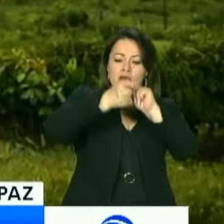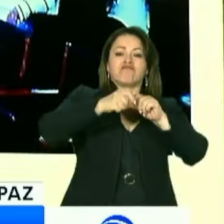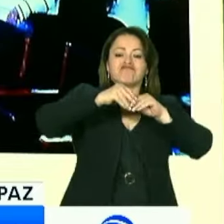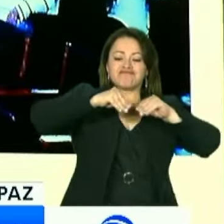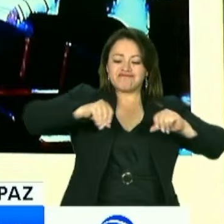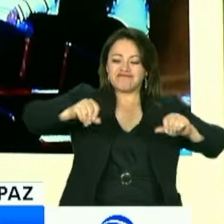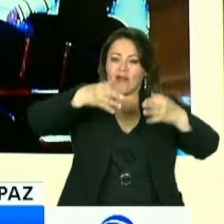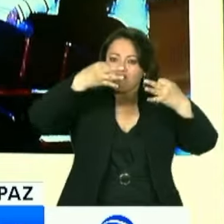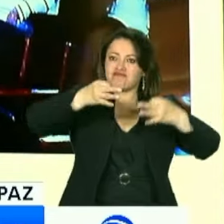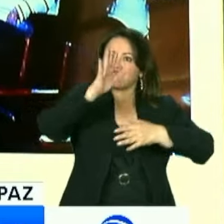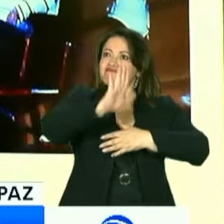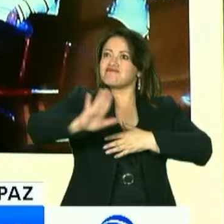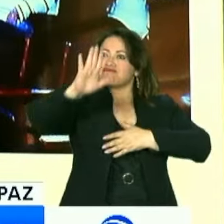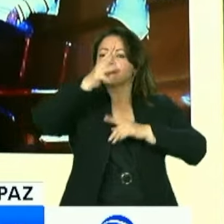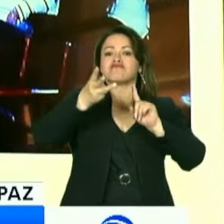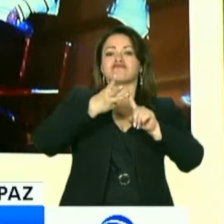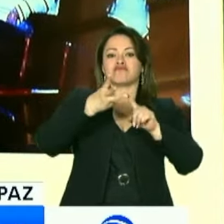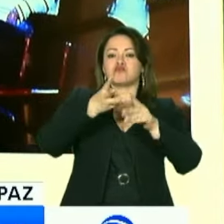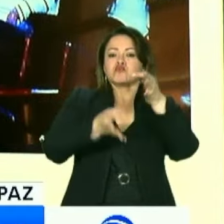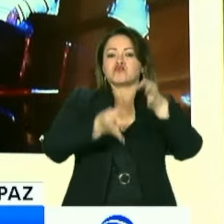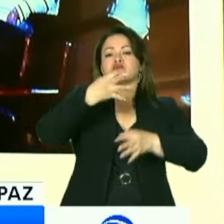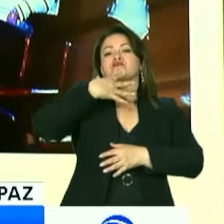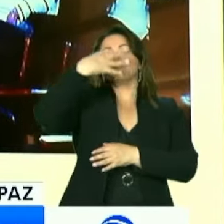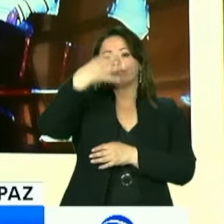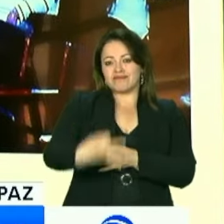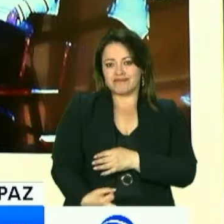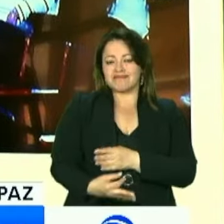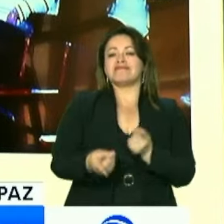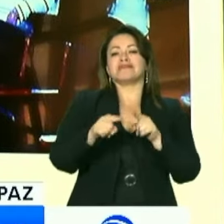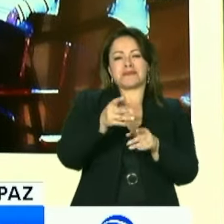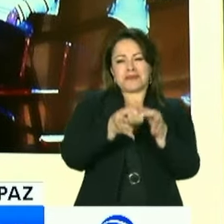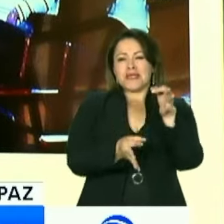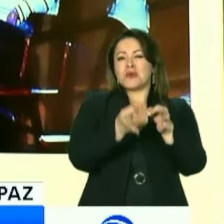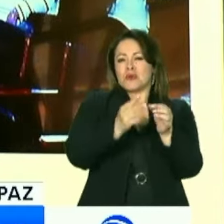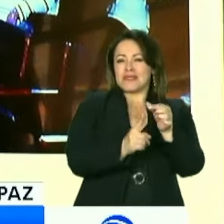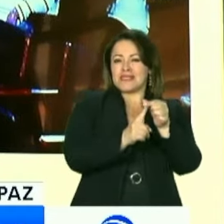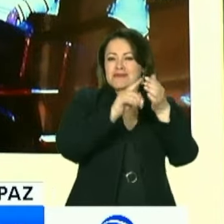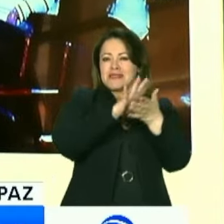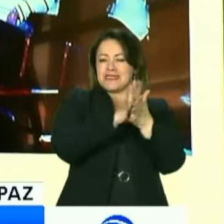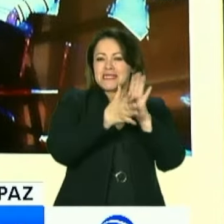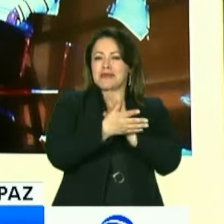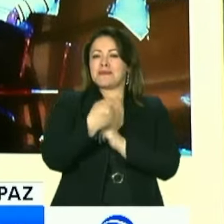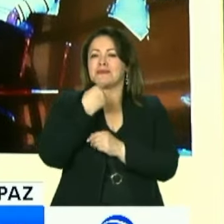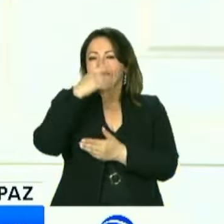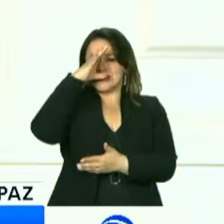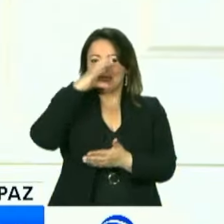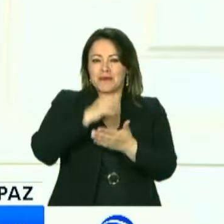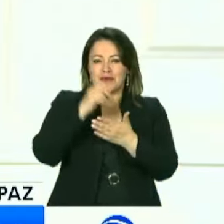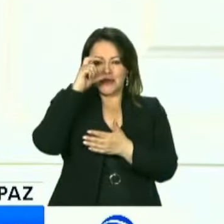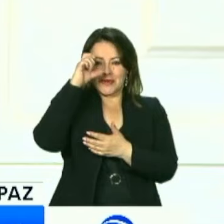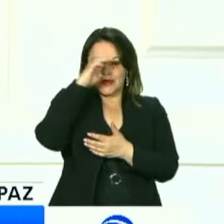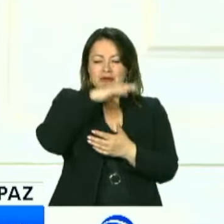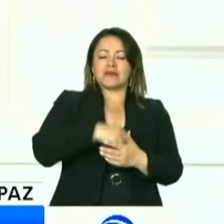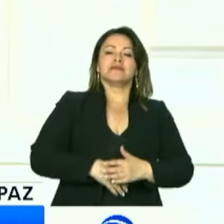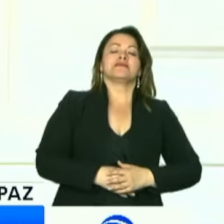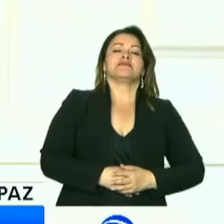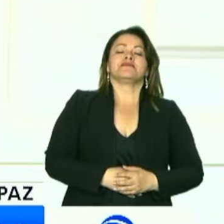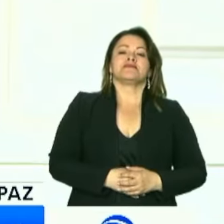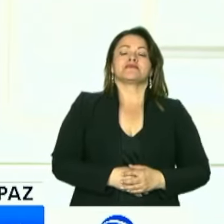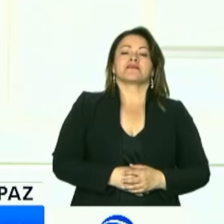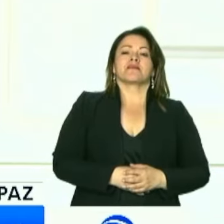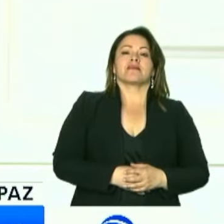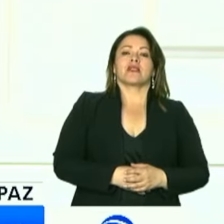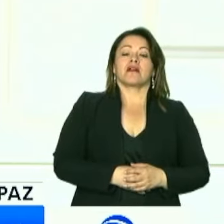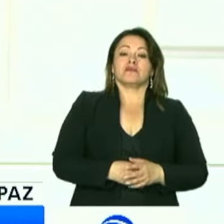judicial. El presidente también cuestionó el papel que ha jugado la JEP para avanzar en los acuerdos de paz. Si vamos a la práctica,